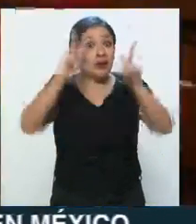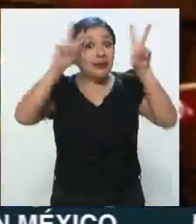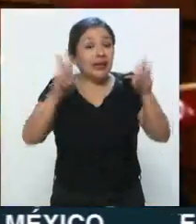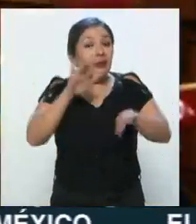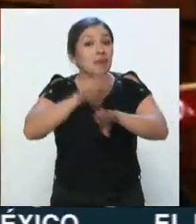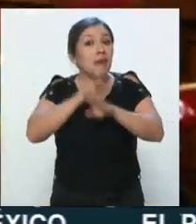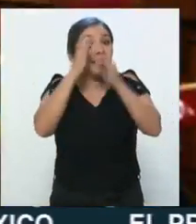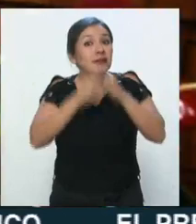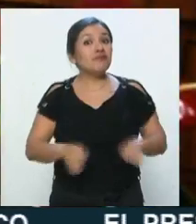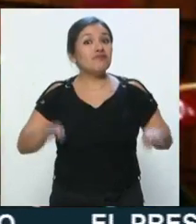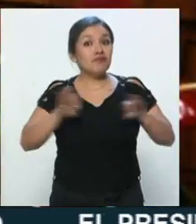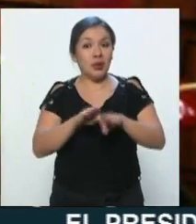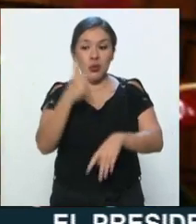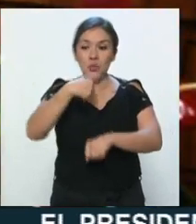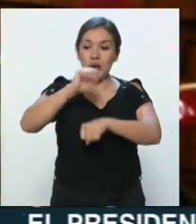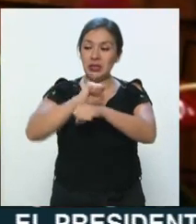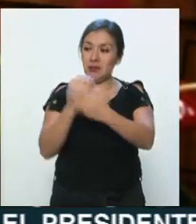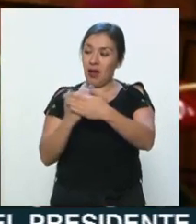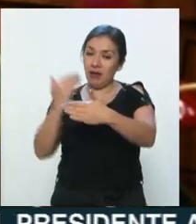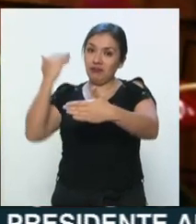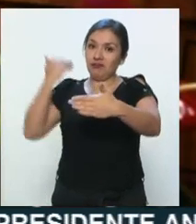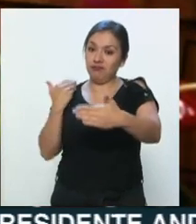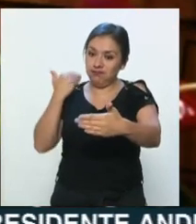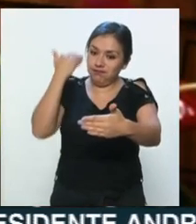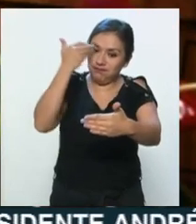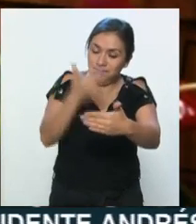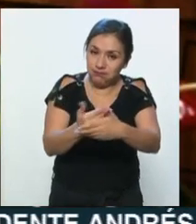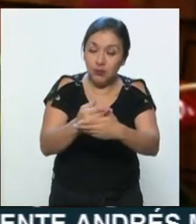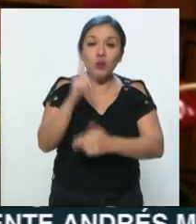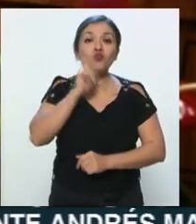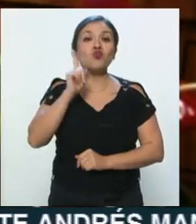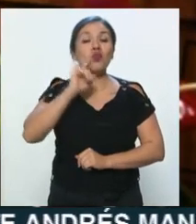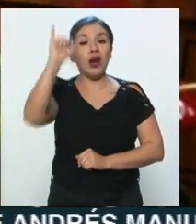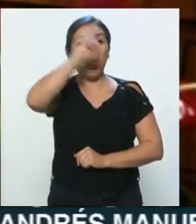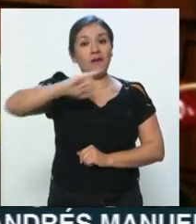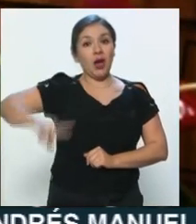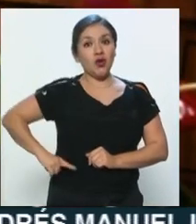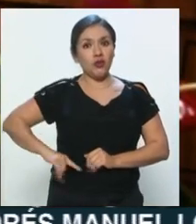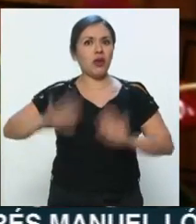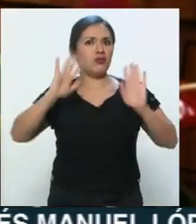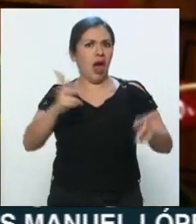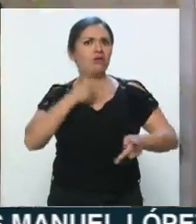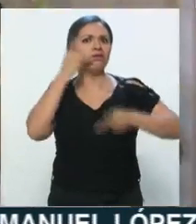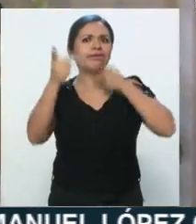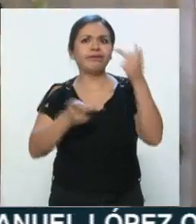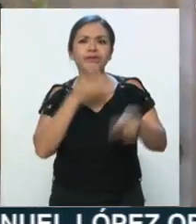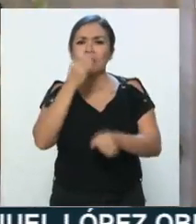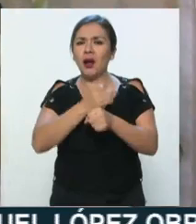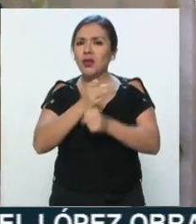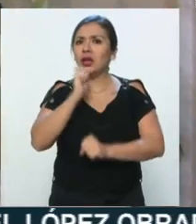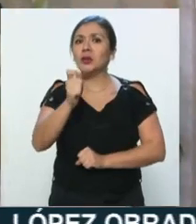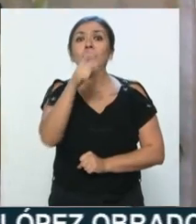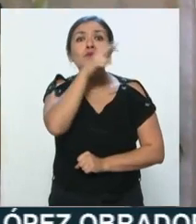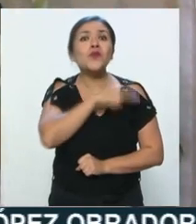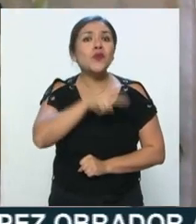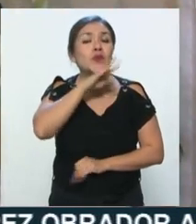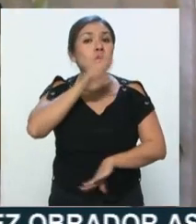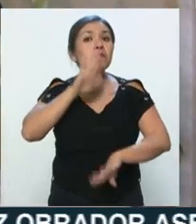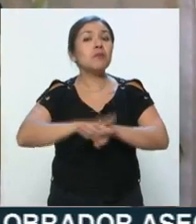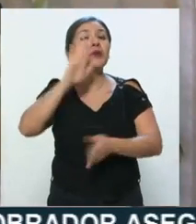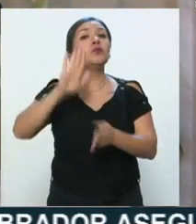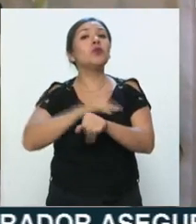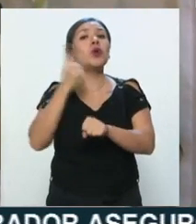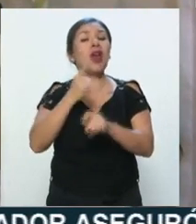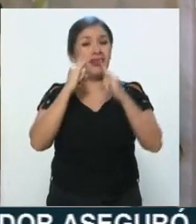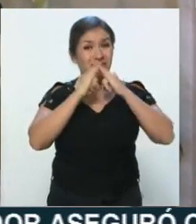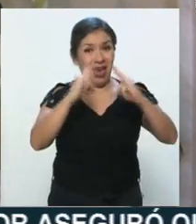central. Desde la semana pasada, nuestra jefa de gobierno lo manifestó, esta preocupación que se tiene, porque los